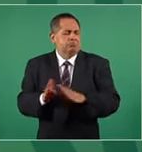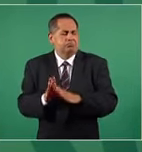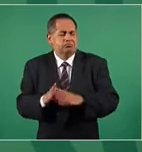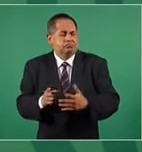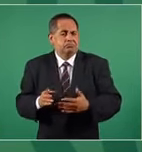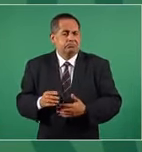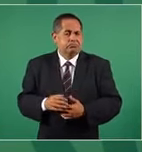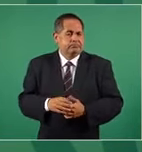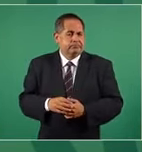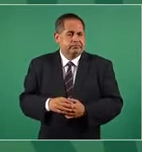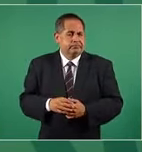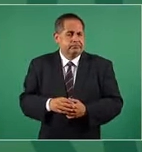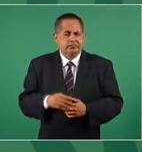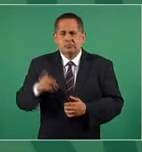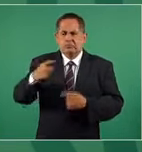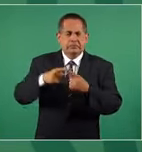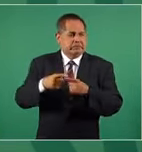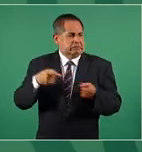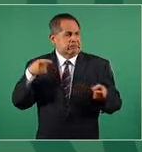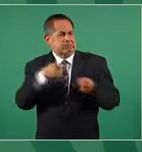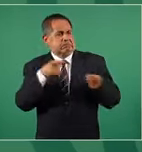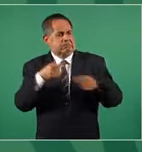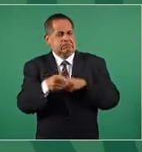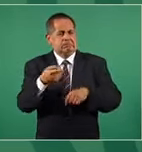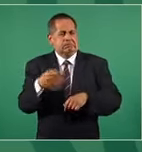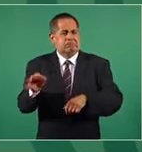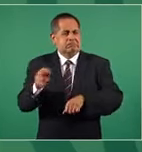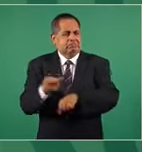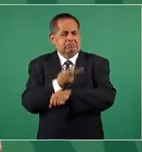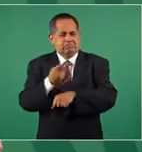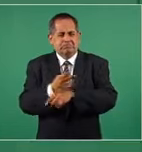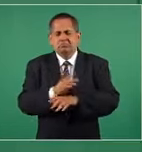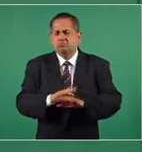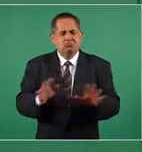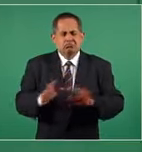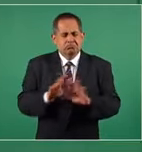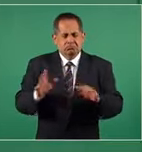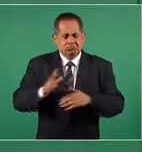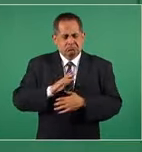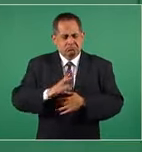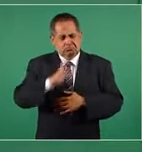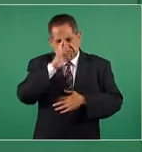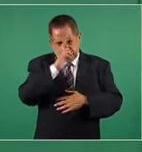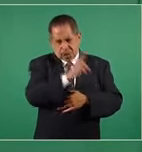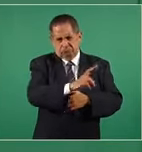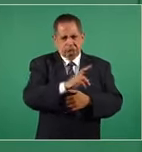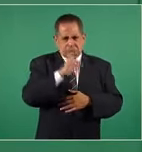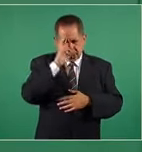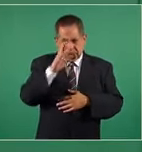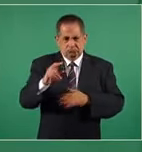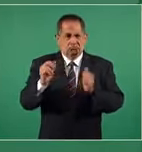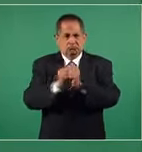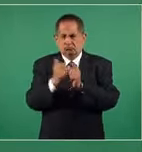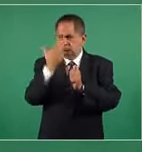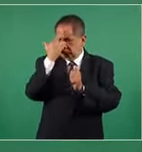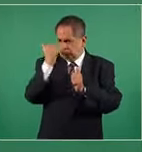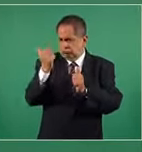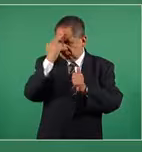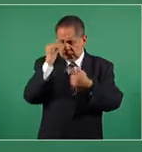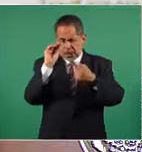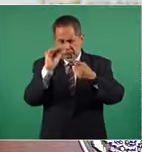sin insultos, siendo respetuosos, argumentando,